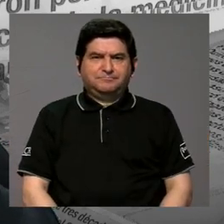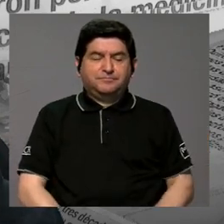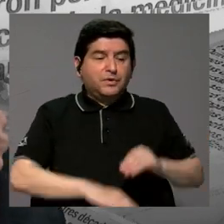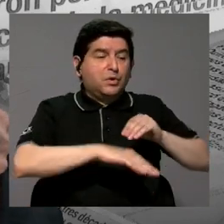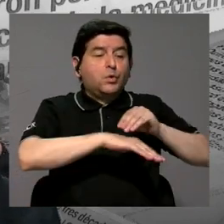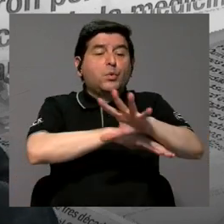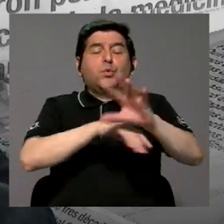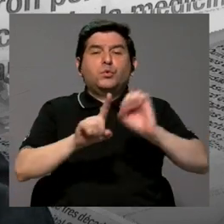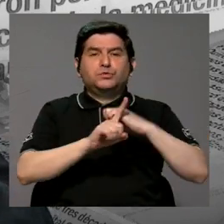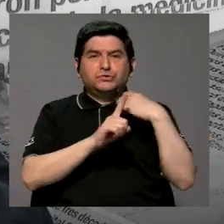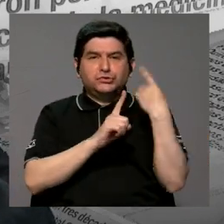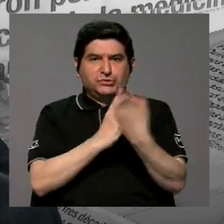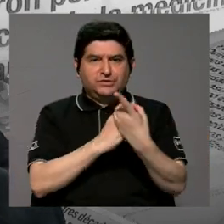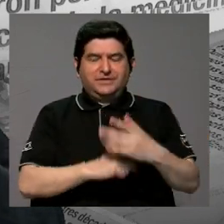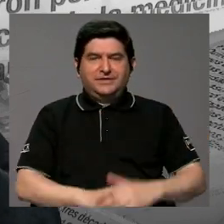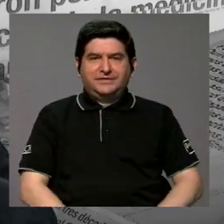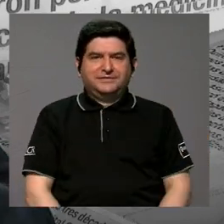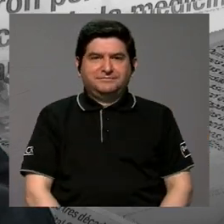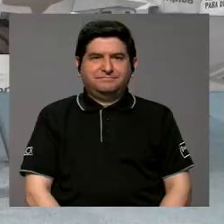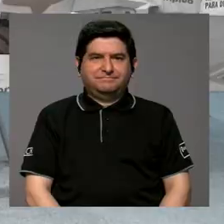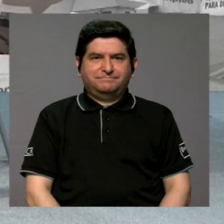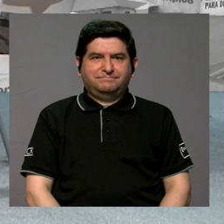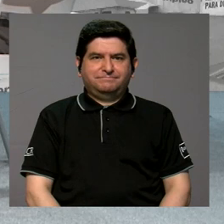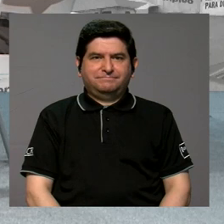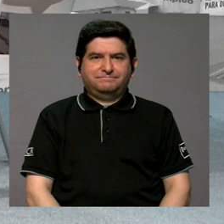penetra la sociedad porque